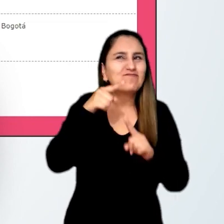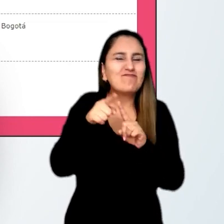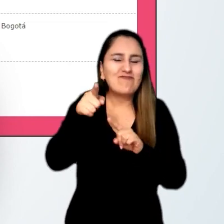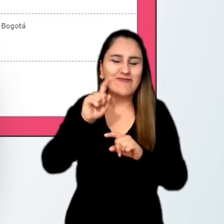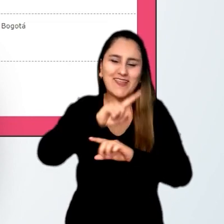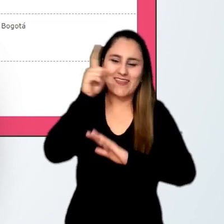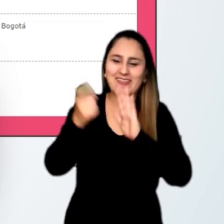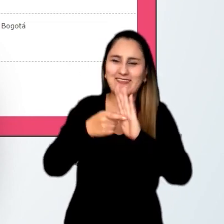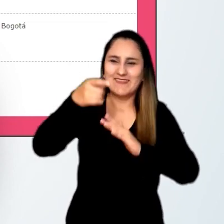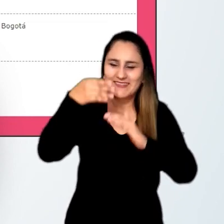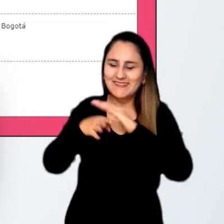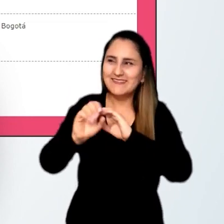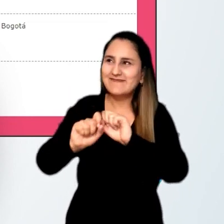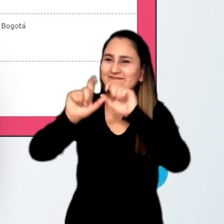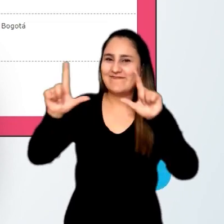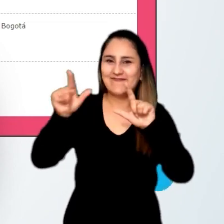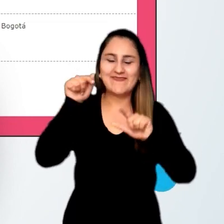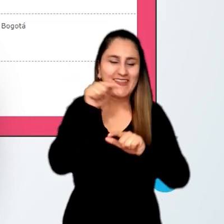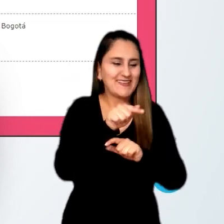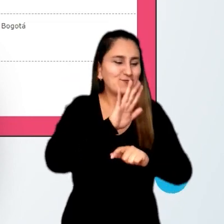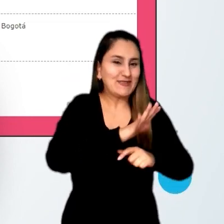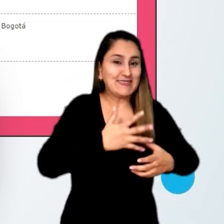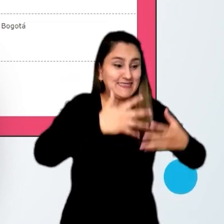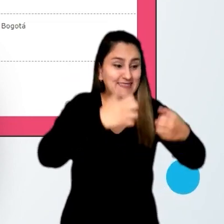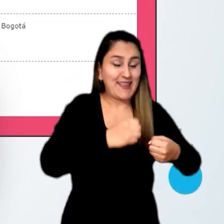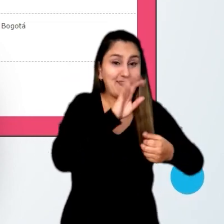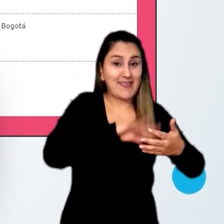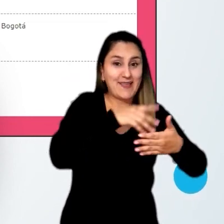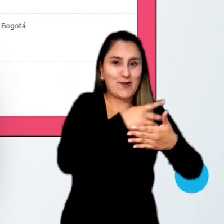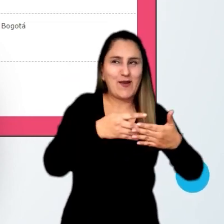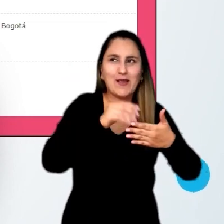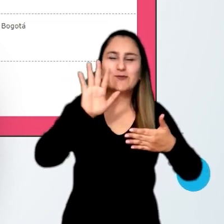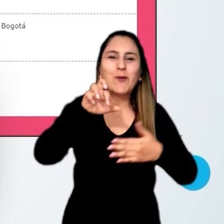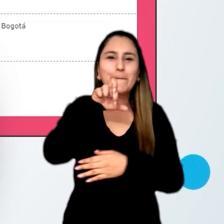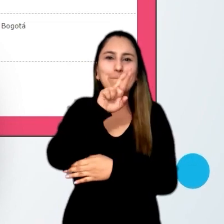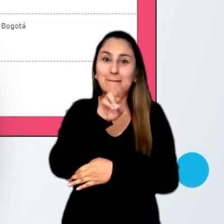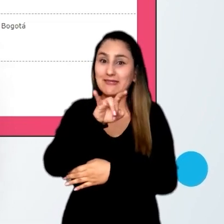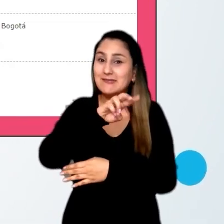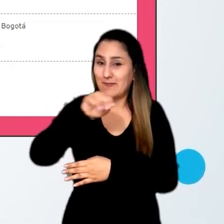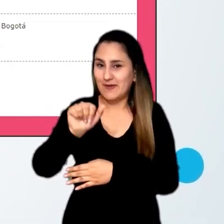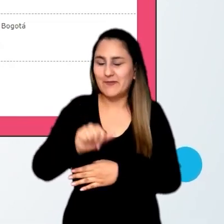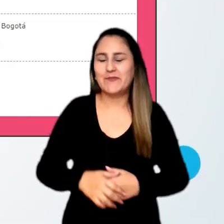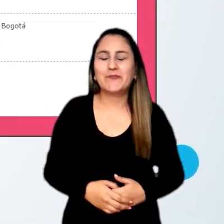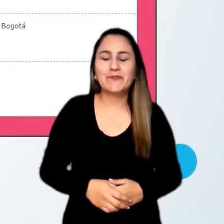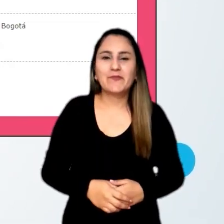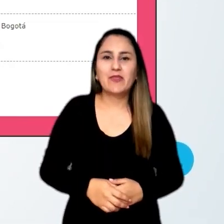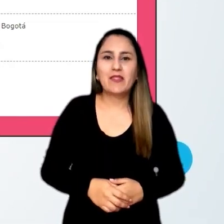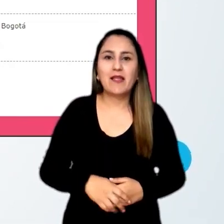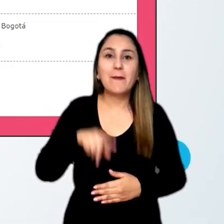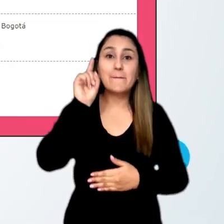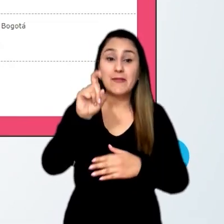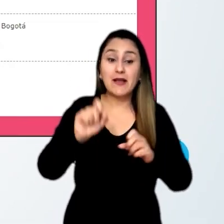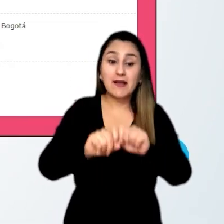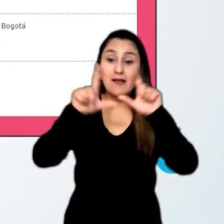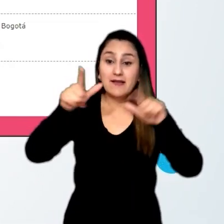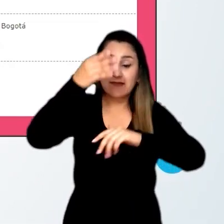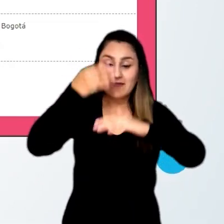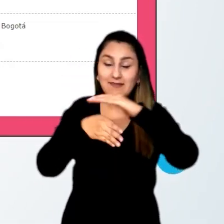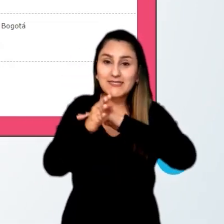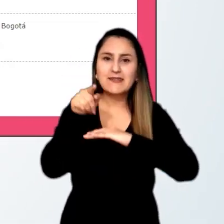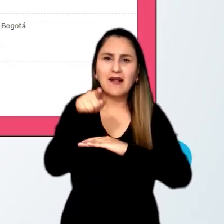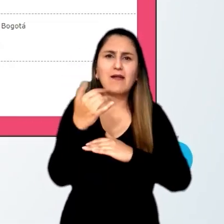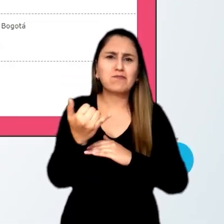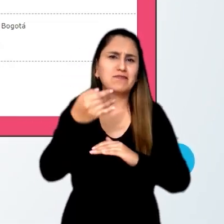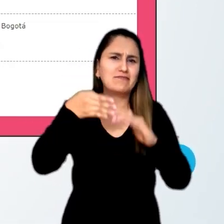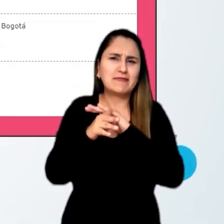a nivel de sede jornada para ingresar al sistema ICFES Prisma. Al dar clic en ingresar